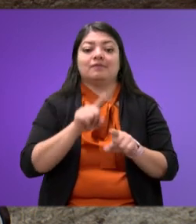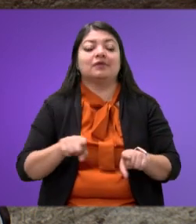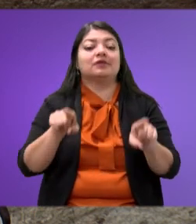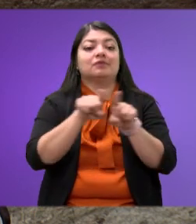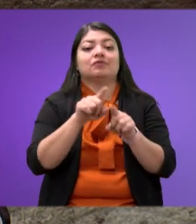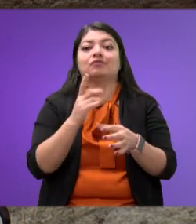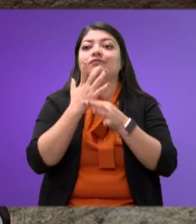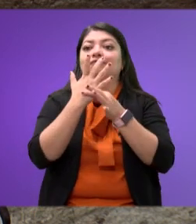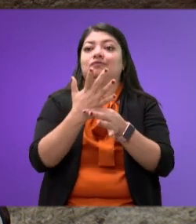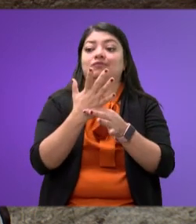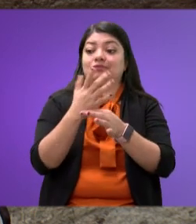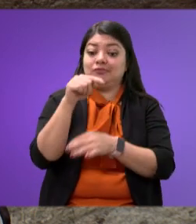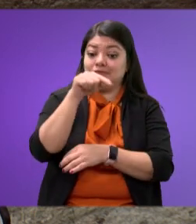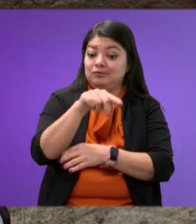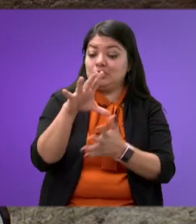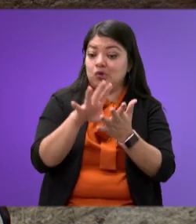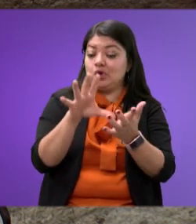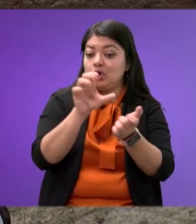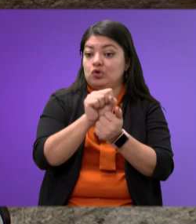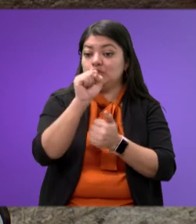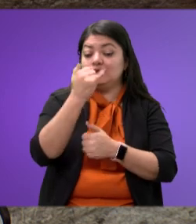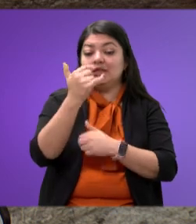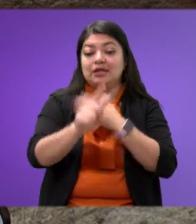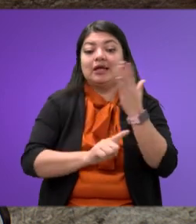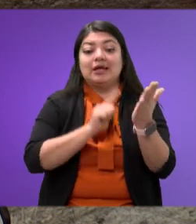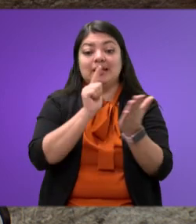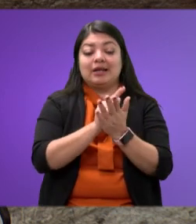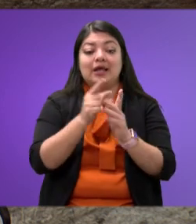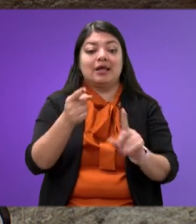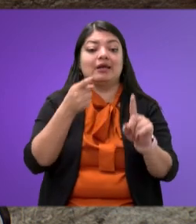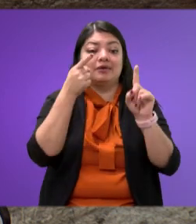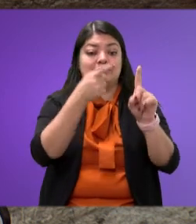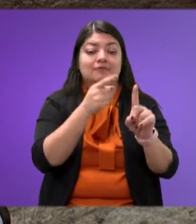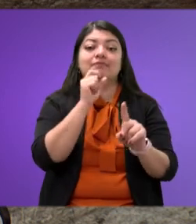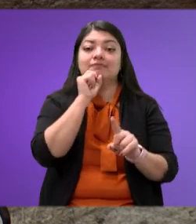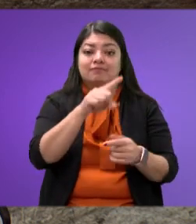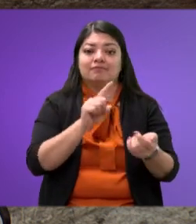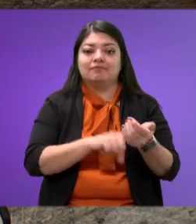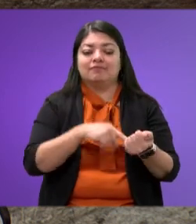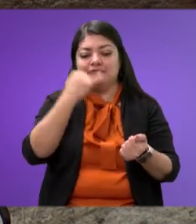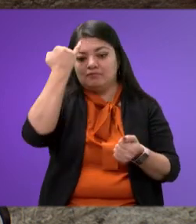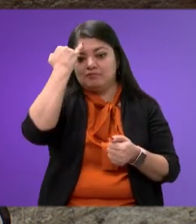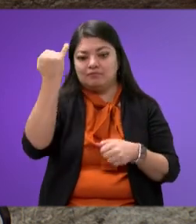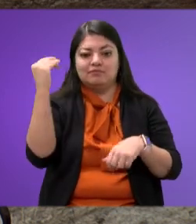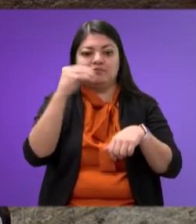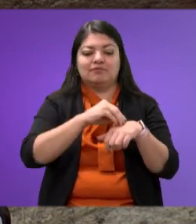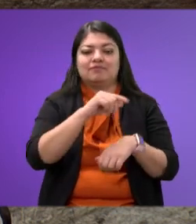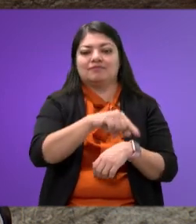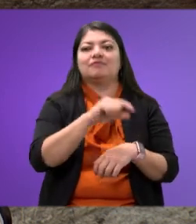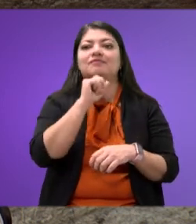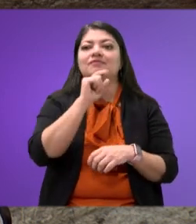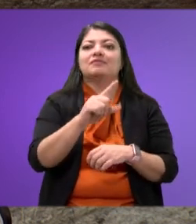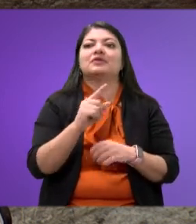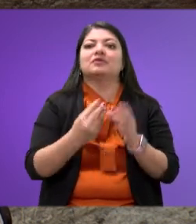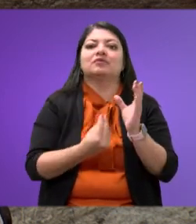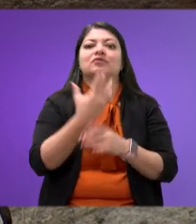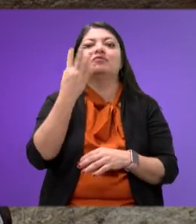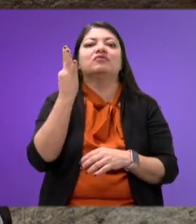que establezca la Constitución y la ley de la materia, así como la creación de esta fiscalía.